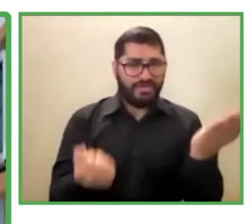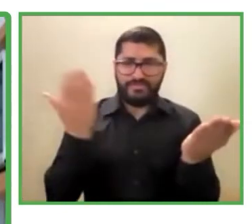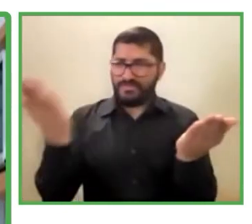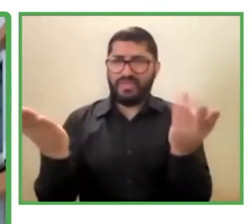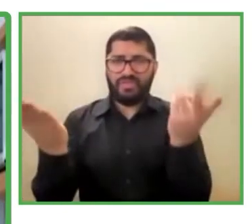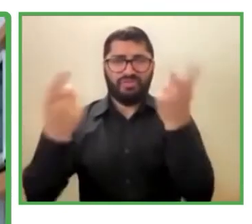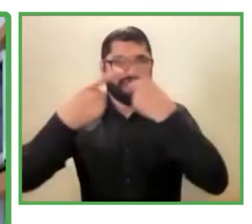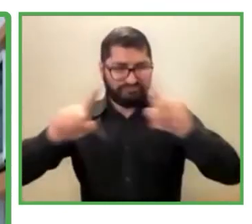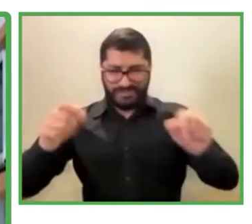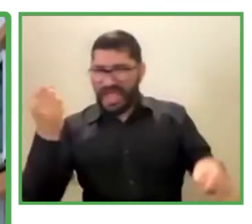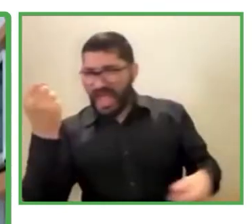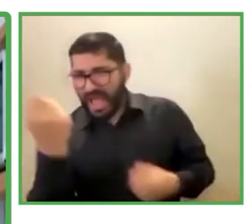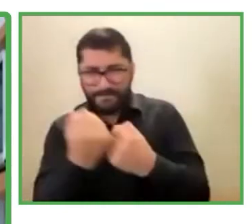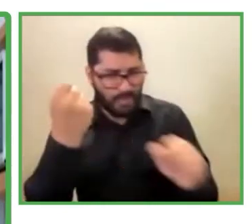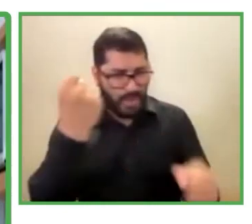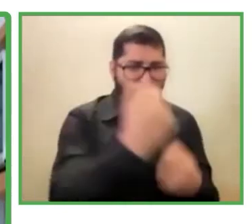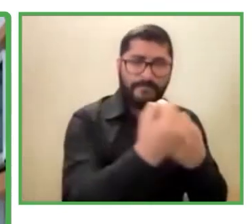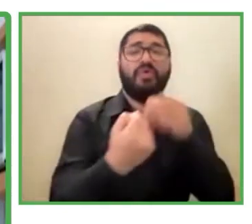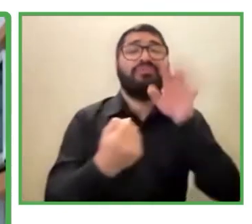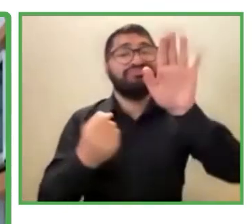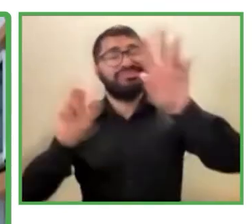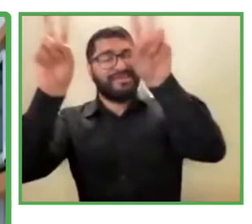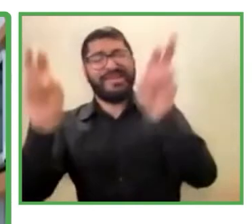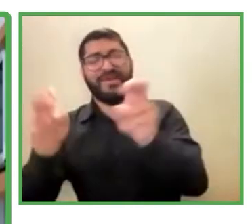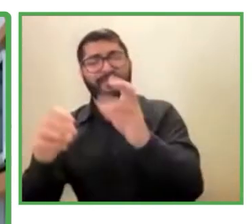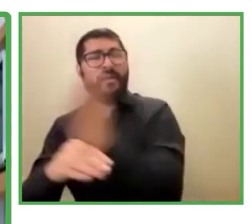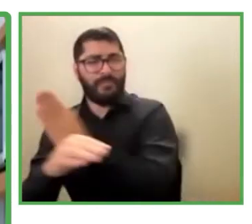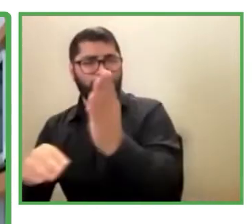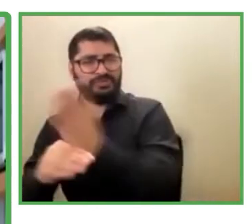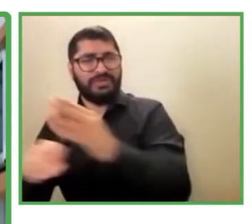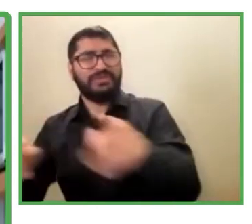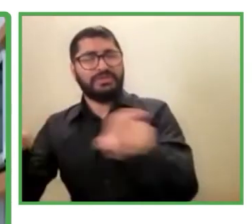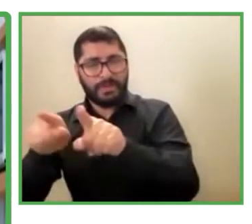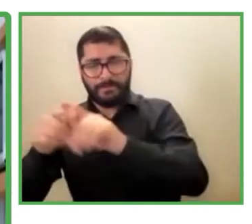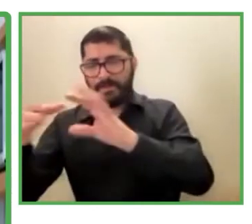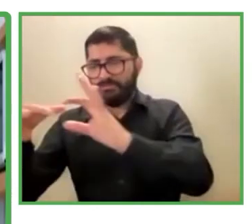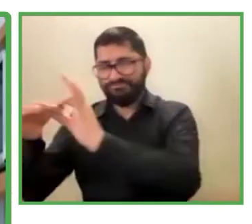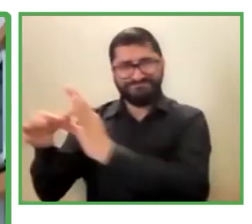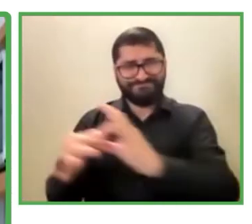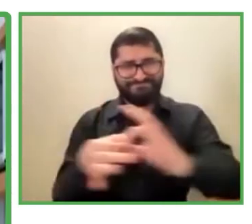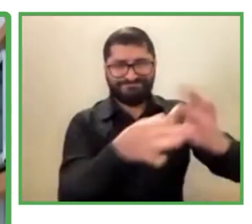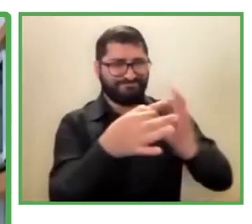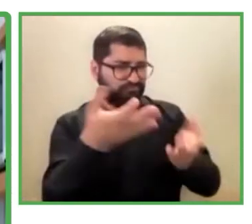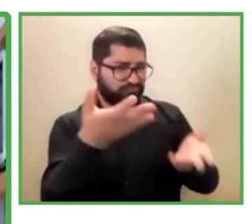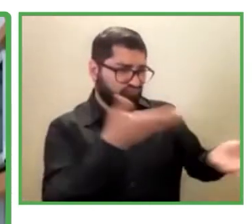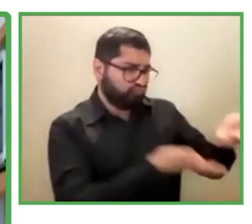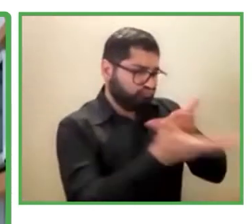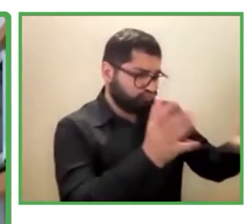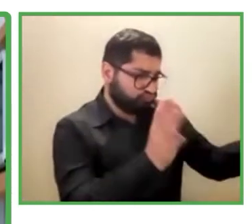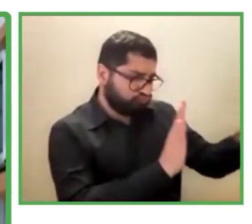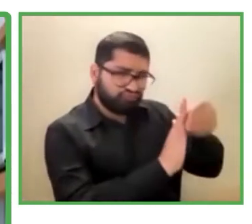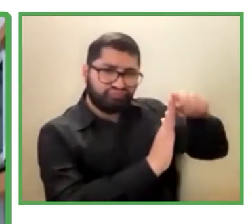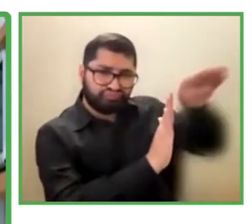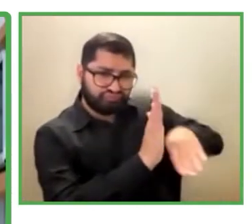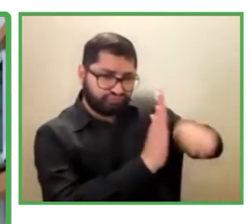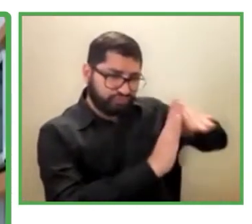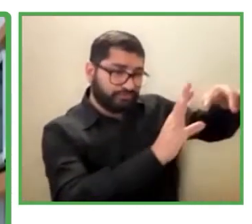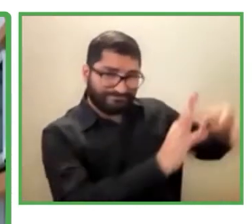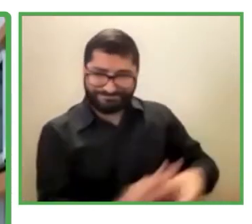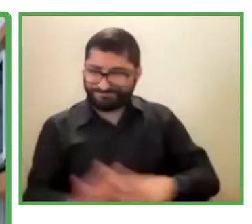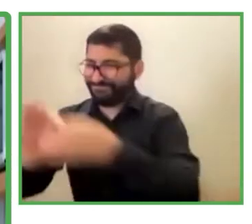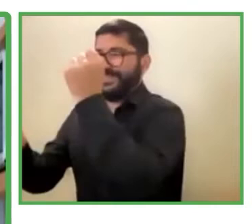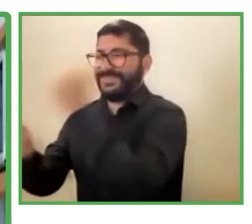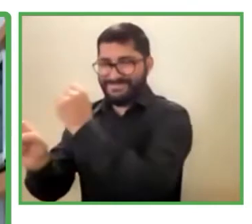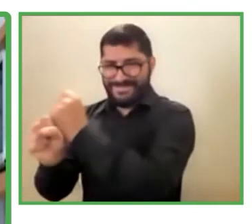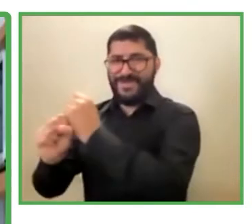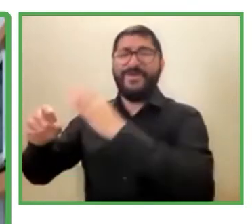y hacer un onboarding especializado para ellos. En esto hay un acompañamiento que, insisto, es modular, es